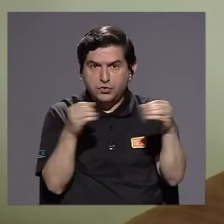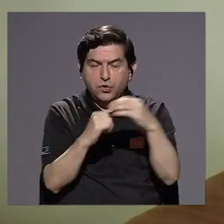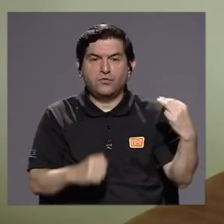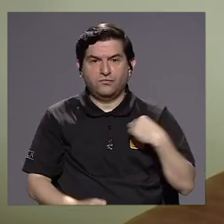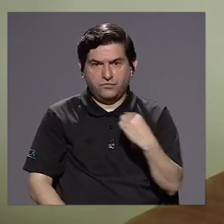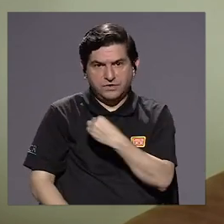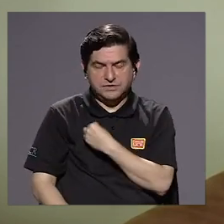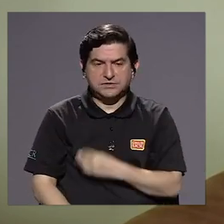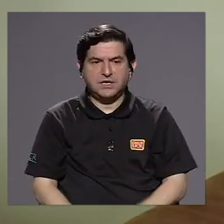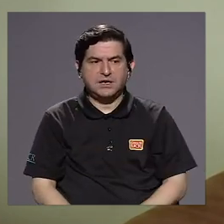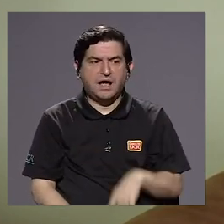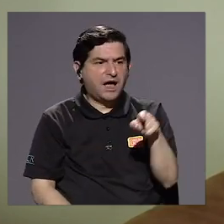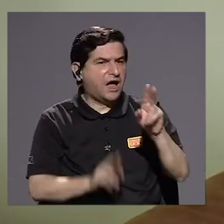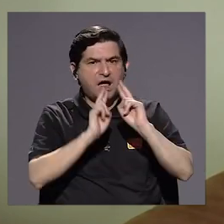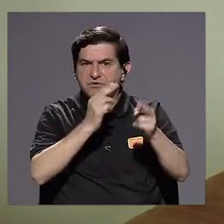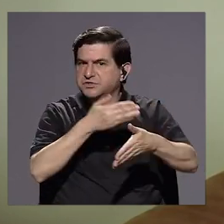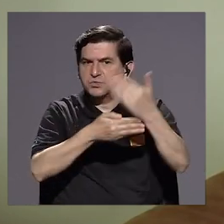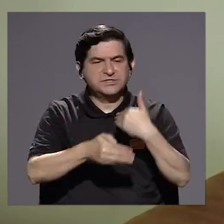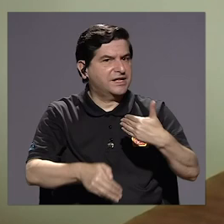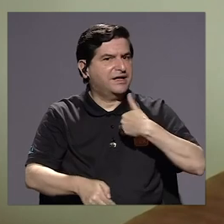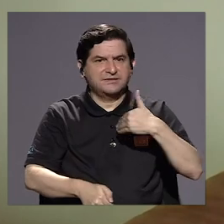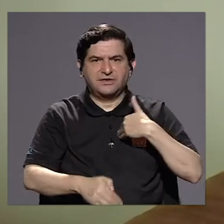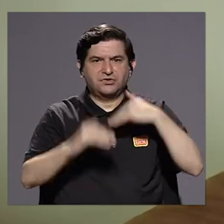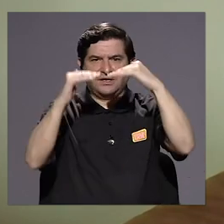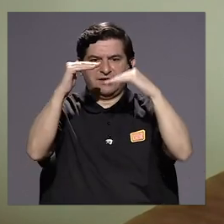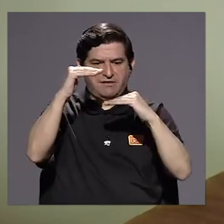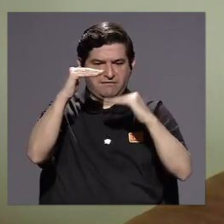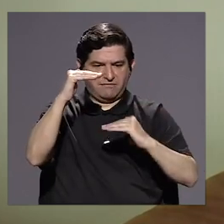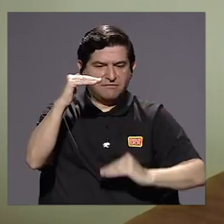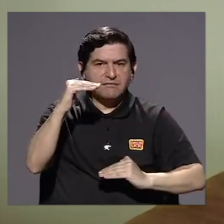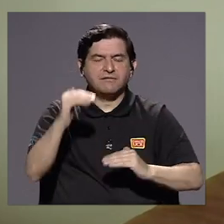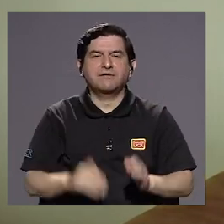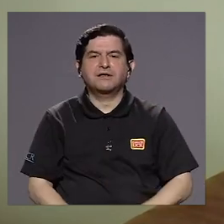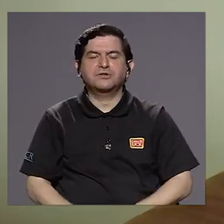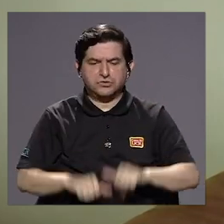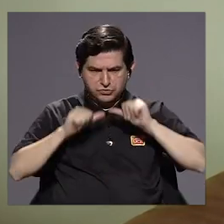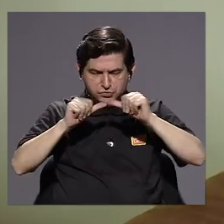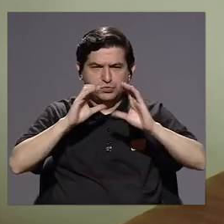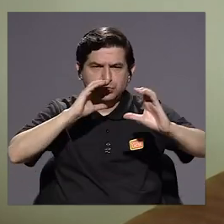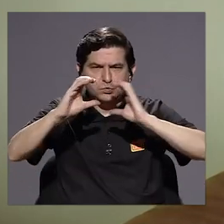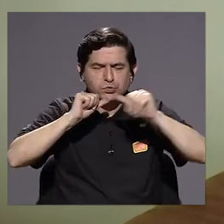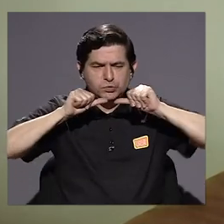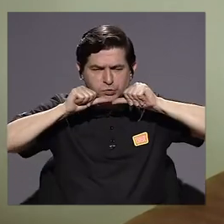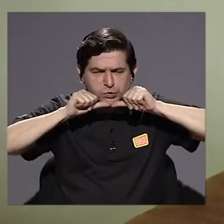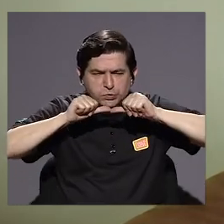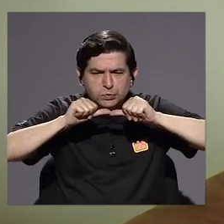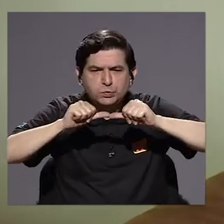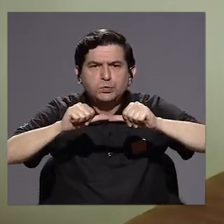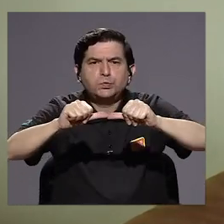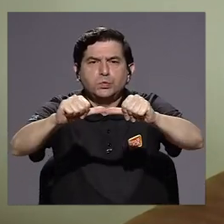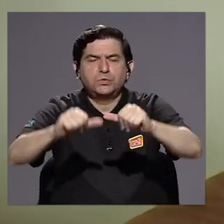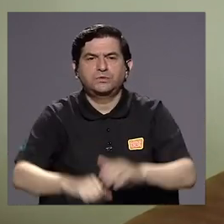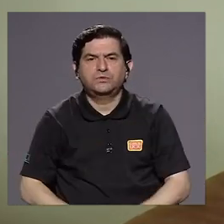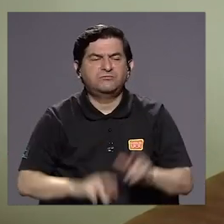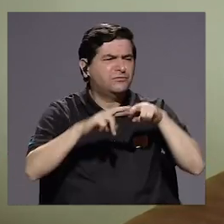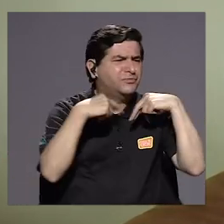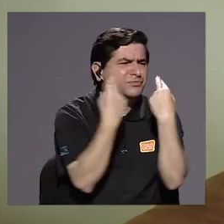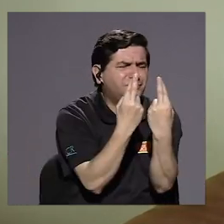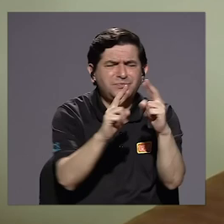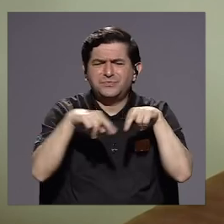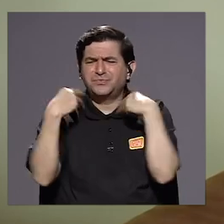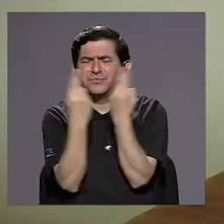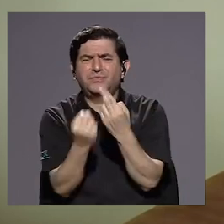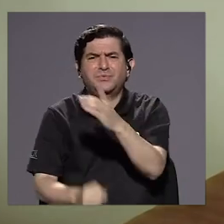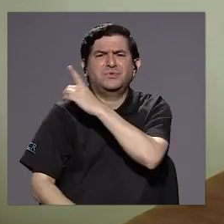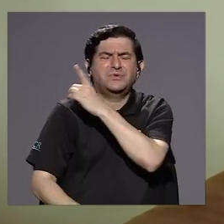es porque no ha tenido respuesta a los diferentes niveles. Entonces, mantenemos esa comunicación permanente, muchas reuniones con los